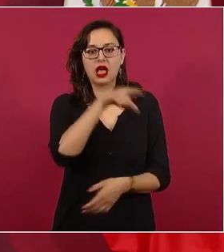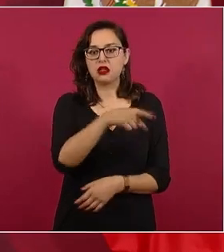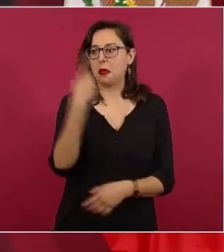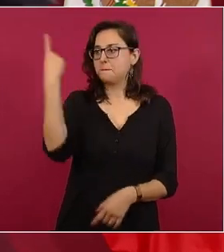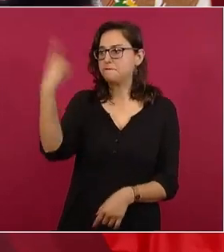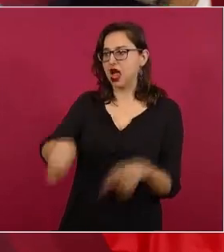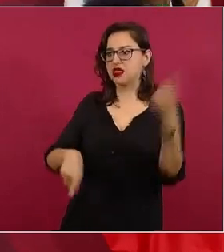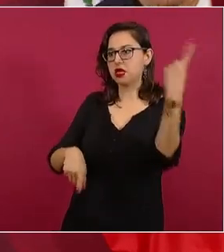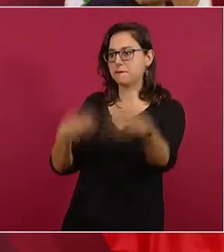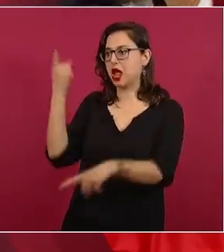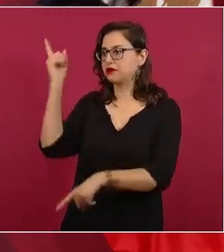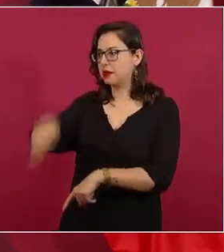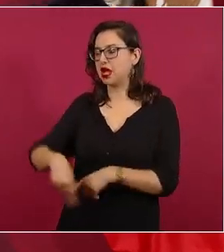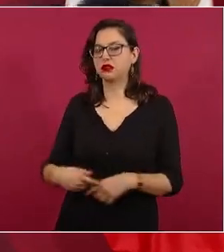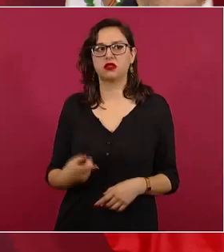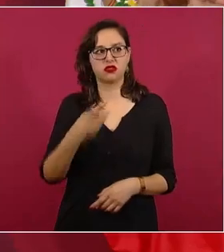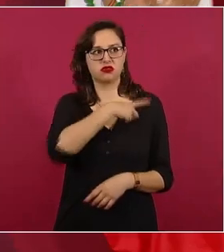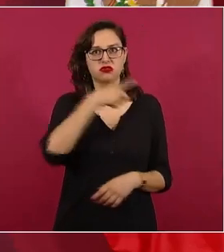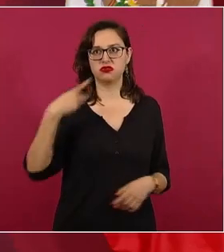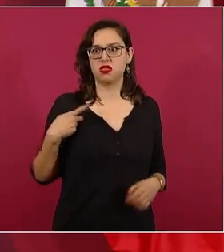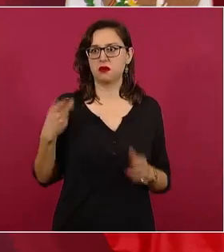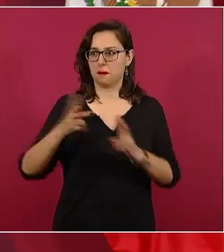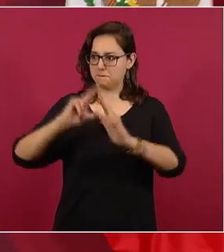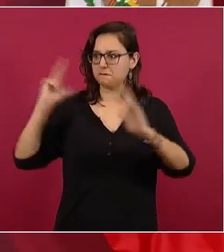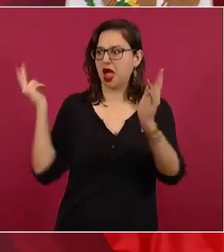Eso no lo decía públicamente.